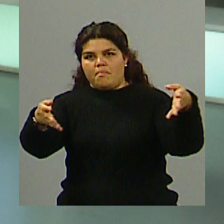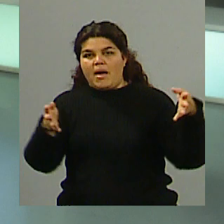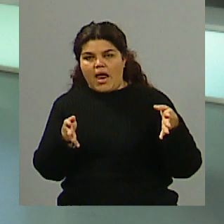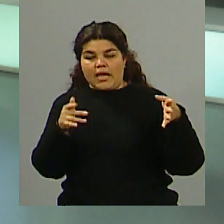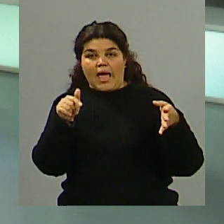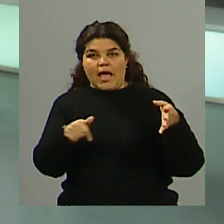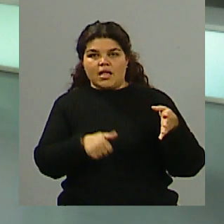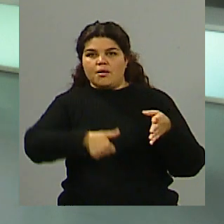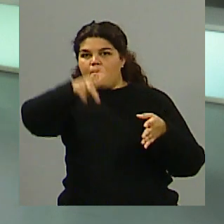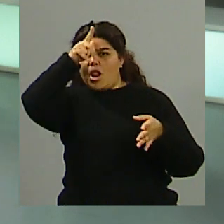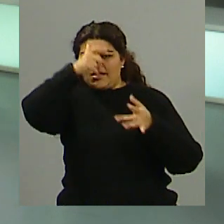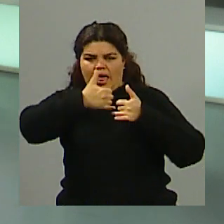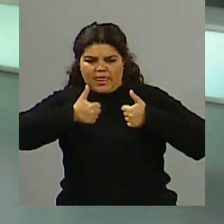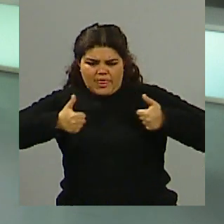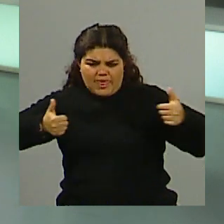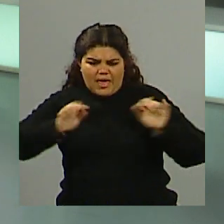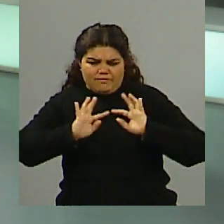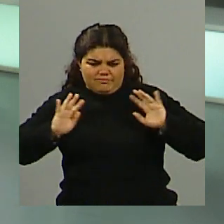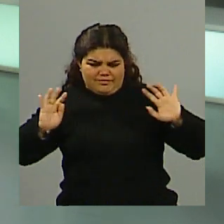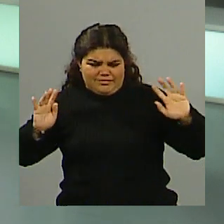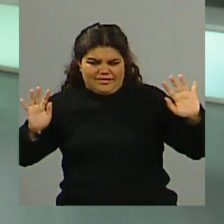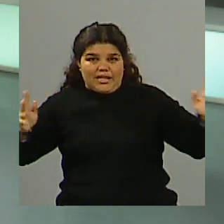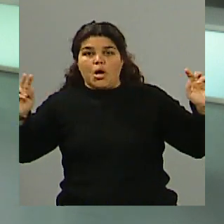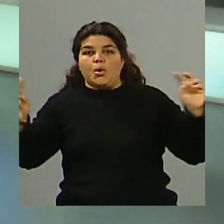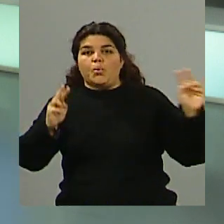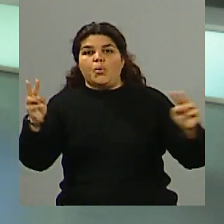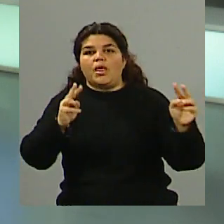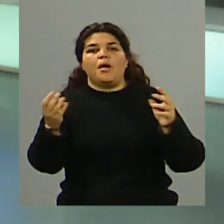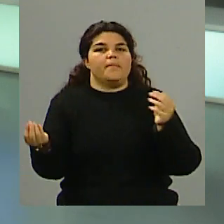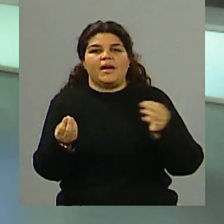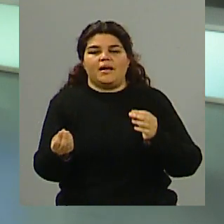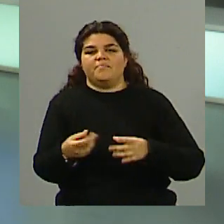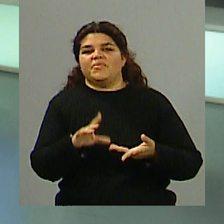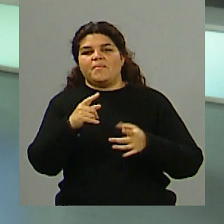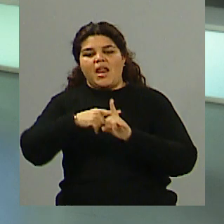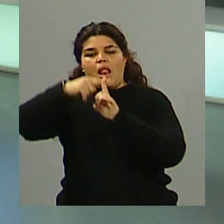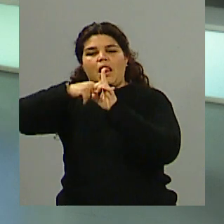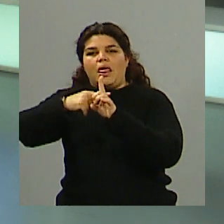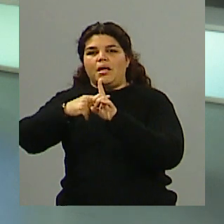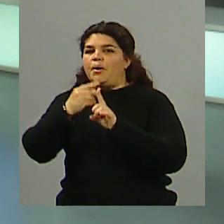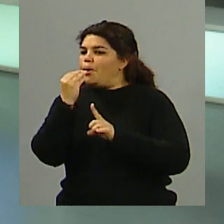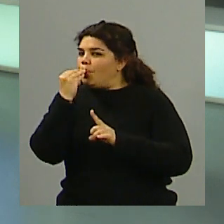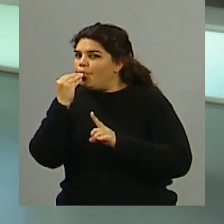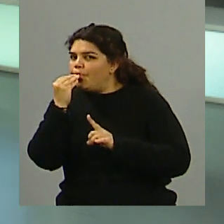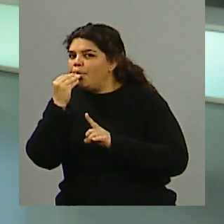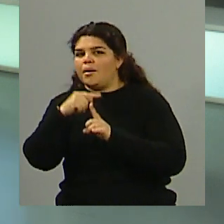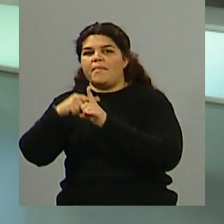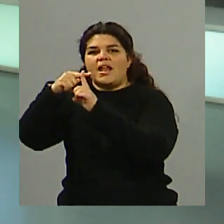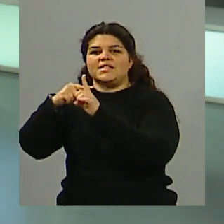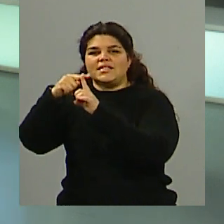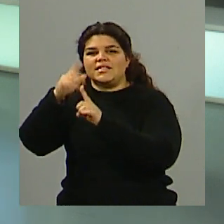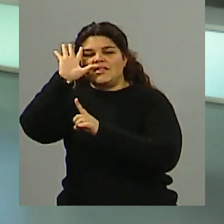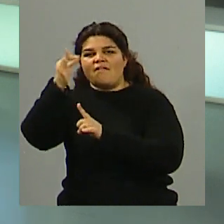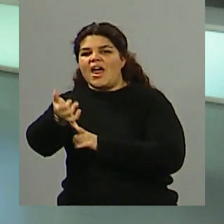estaba rodeada de policías aptos para hacer un test. Alcolemia. Alcolemia. No, bueno, no es la idea. Pero de cualquier